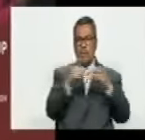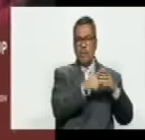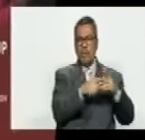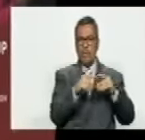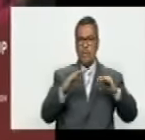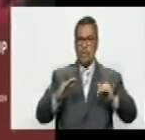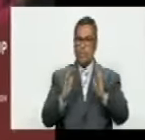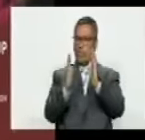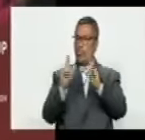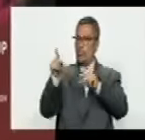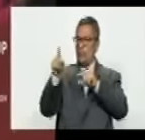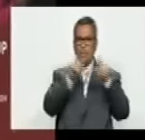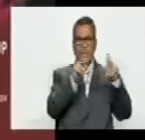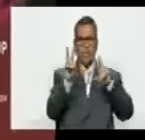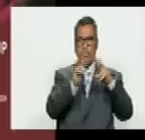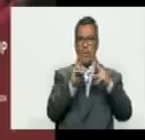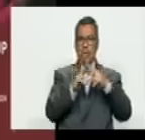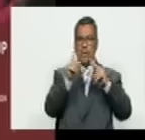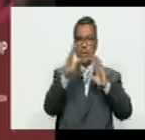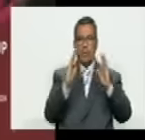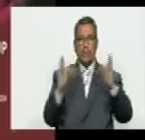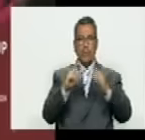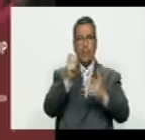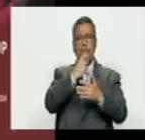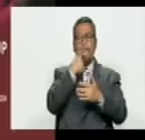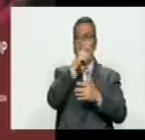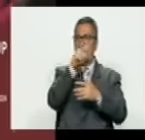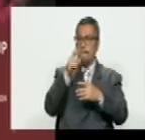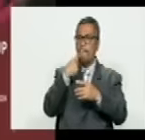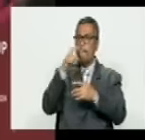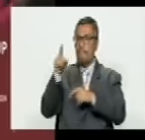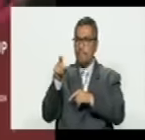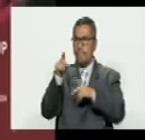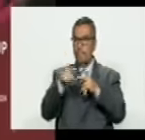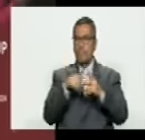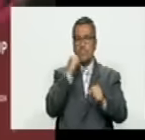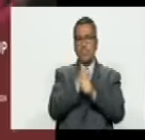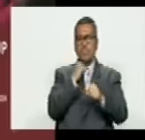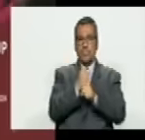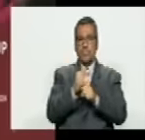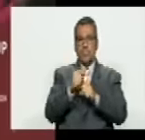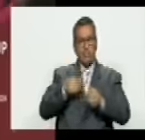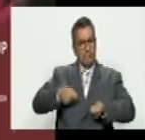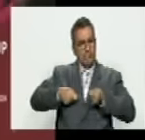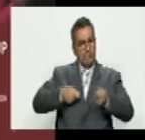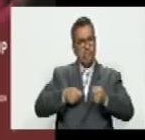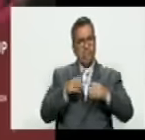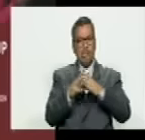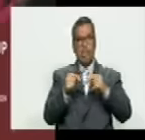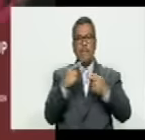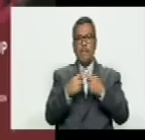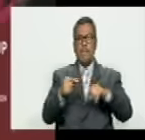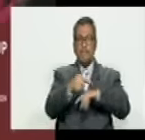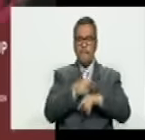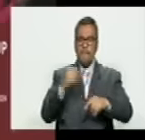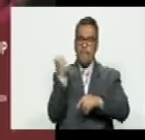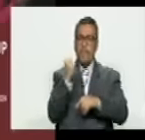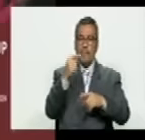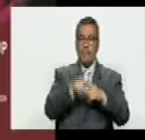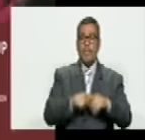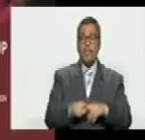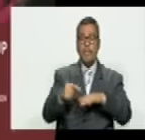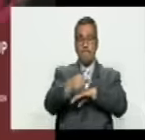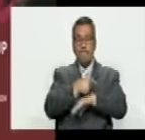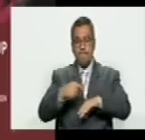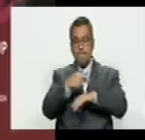espejo y es encuestólogo ha estado trabajando contra nosotros promoviendo todos los golpes de estado cada vez que el